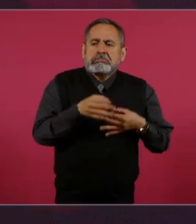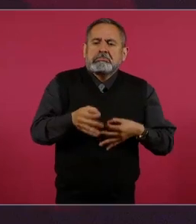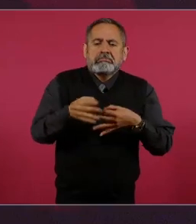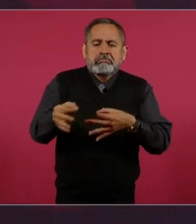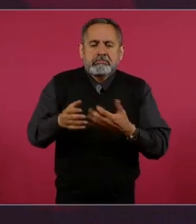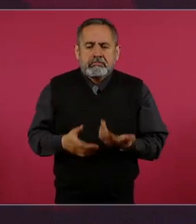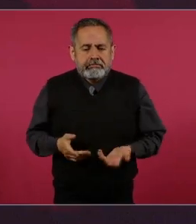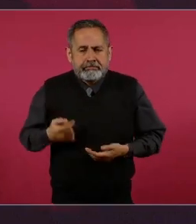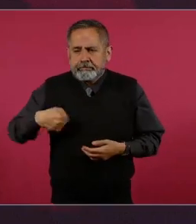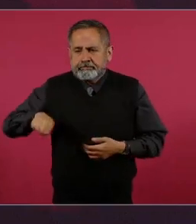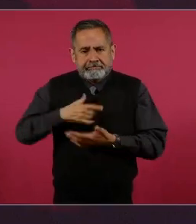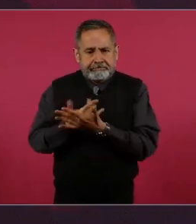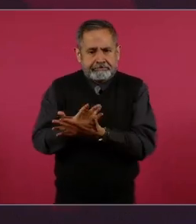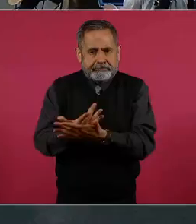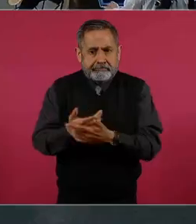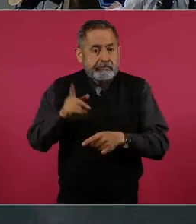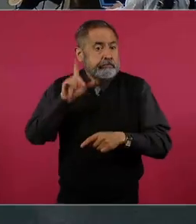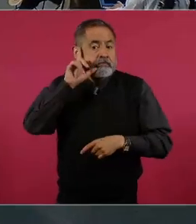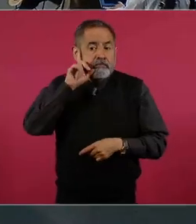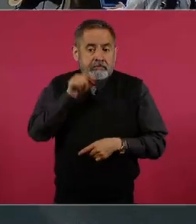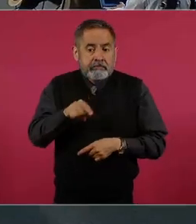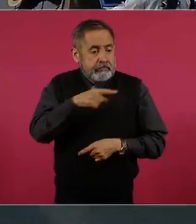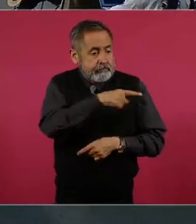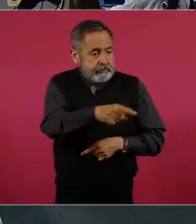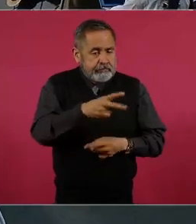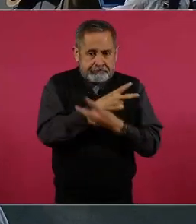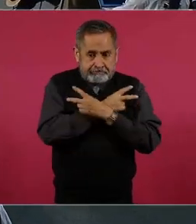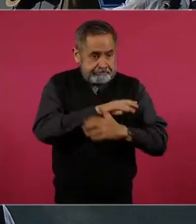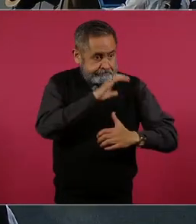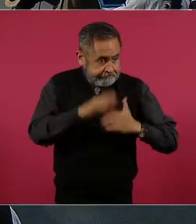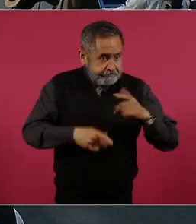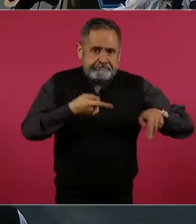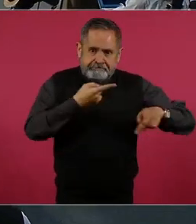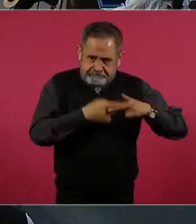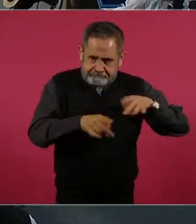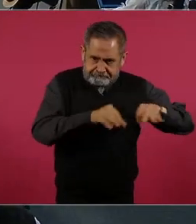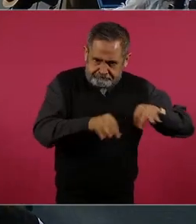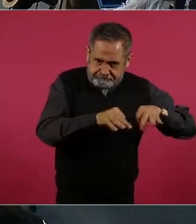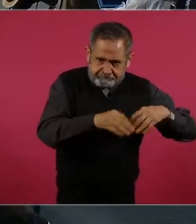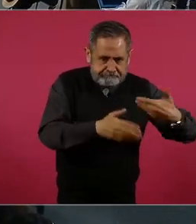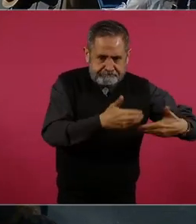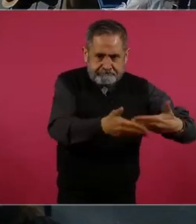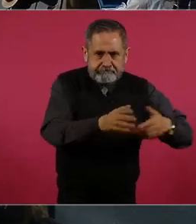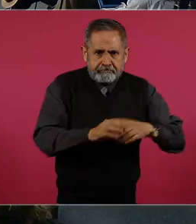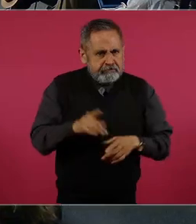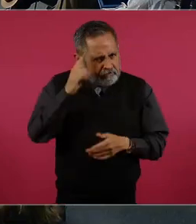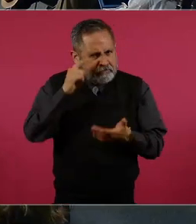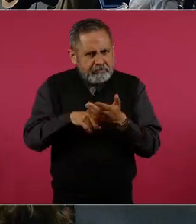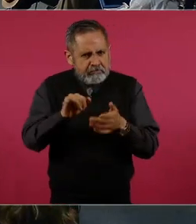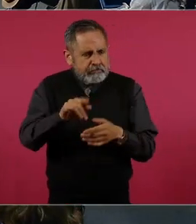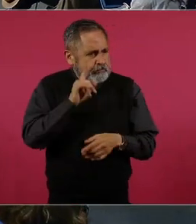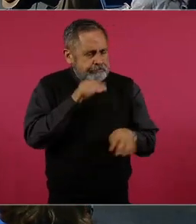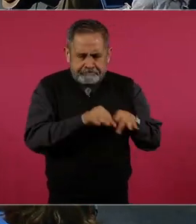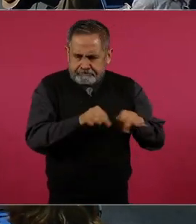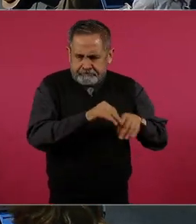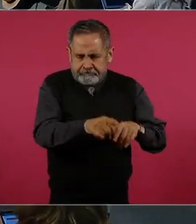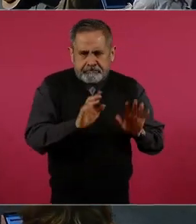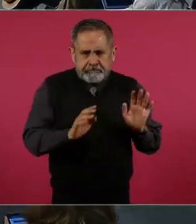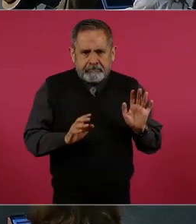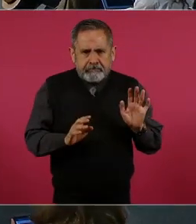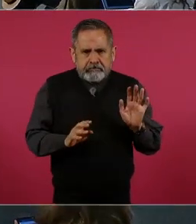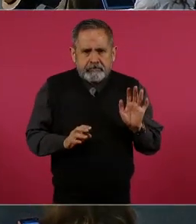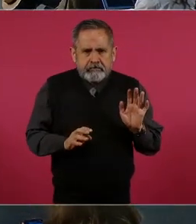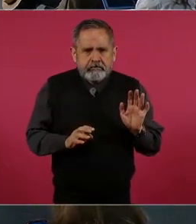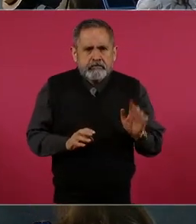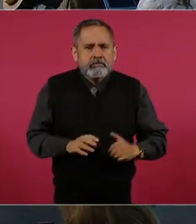Estamos esperando porque mañana entran de vacaciones ya digo sí, regresan